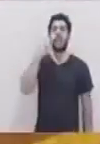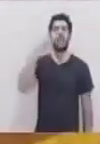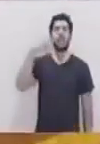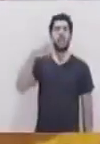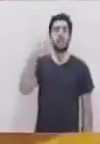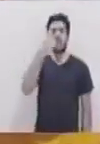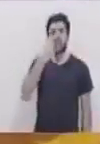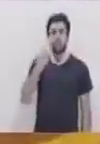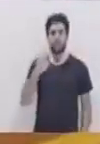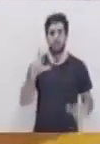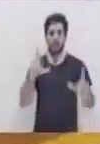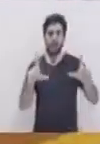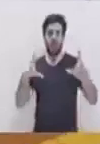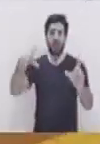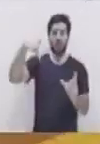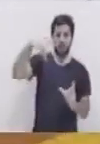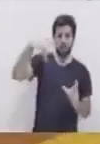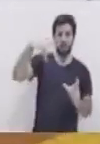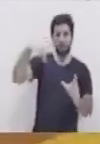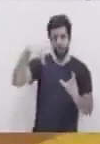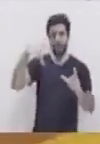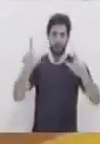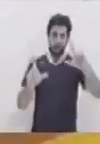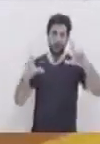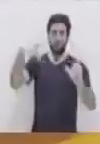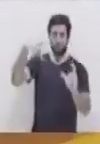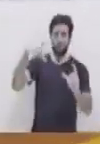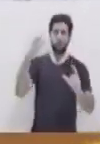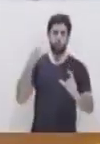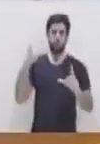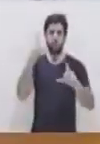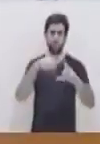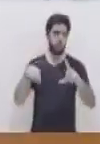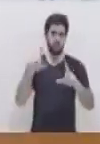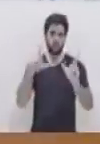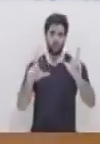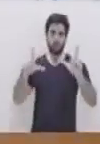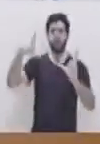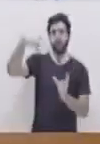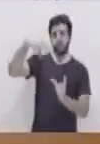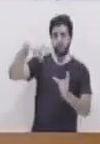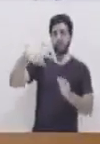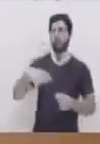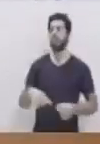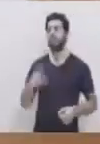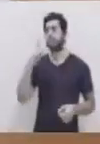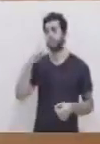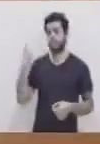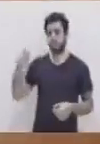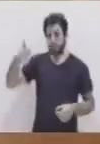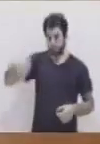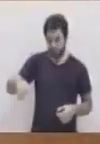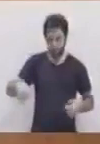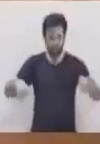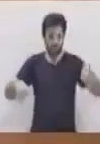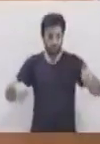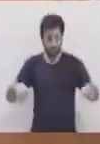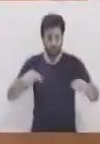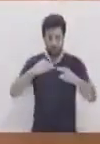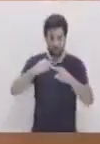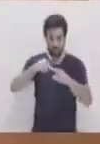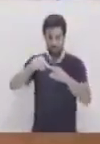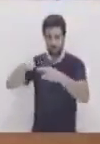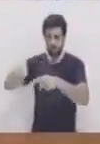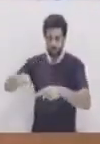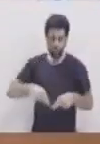nuestras tachuelitas, esta es nuestra medida. Si colocamos estas tachuelitas en la orilla de